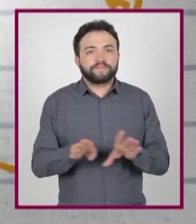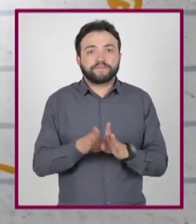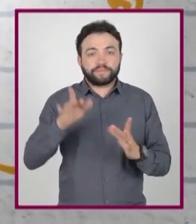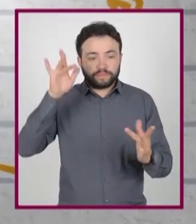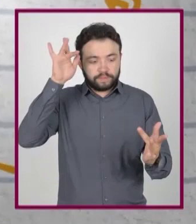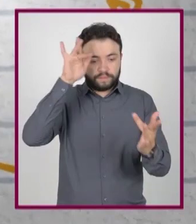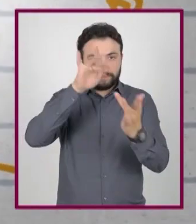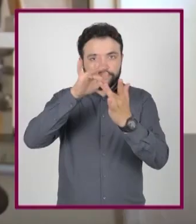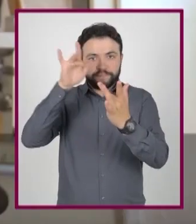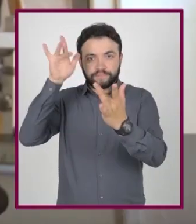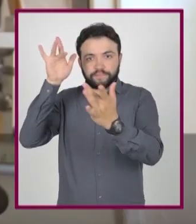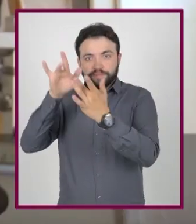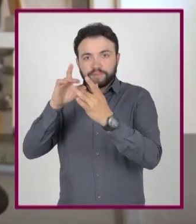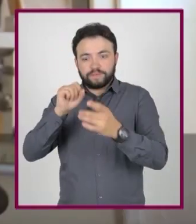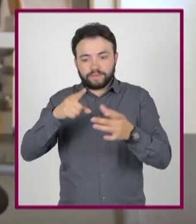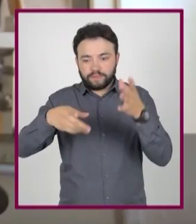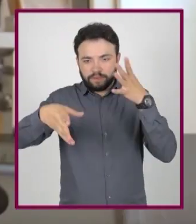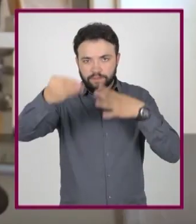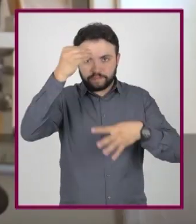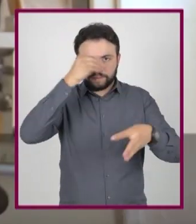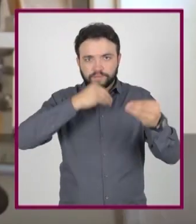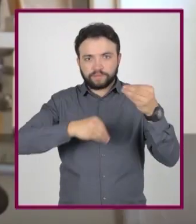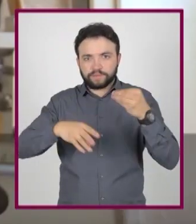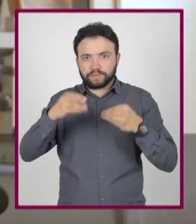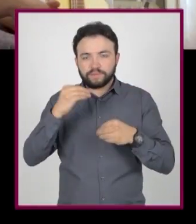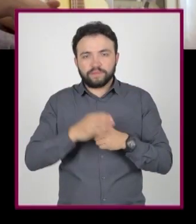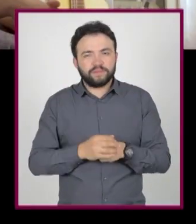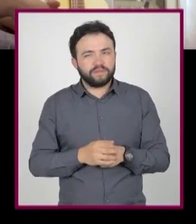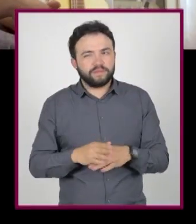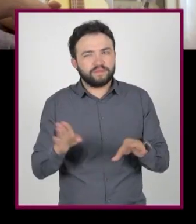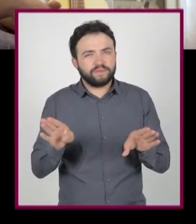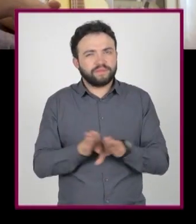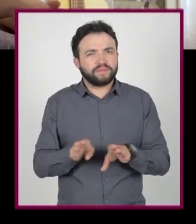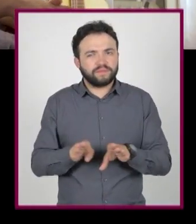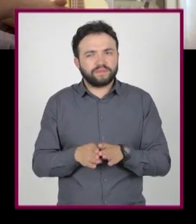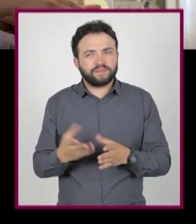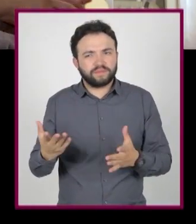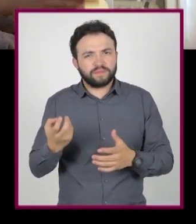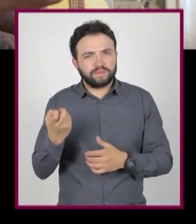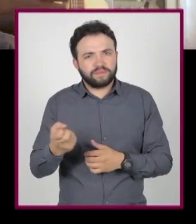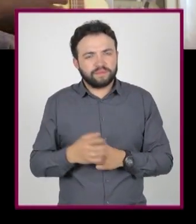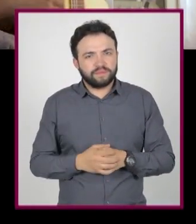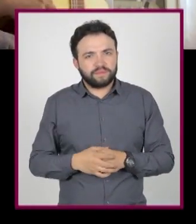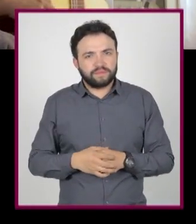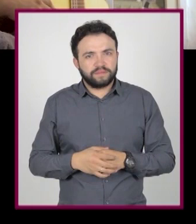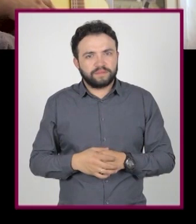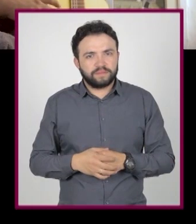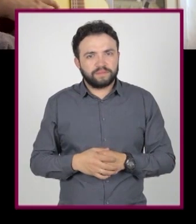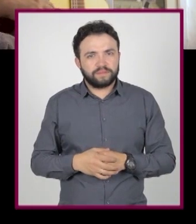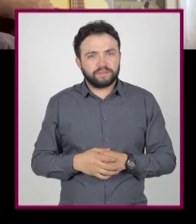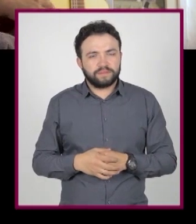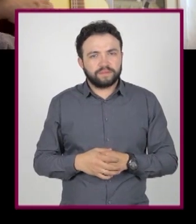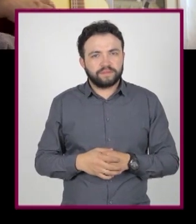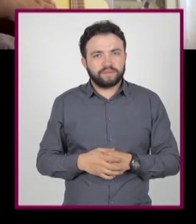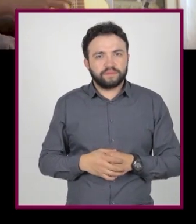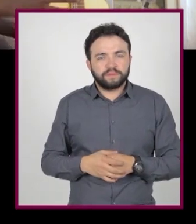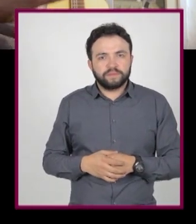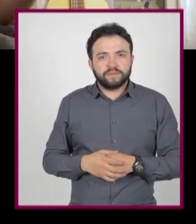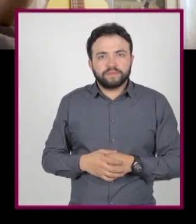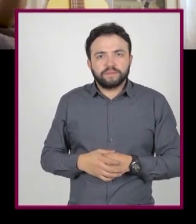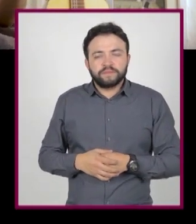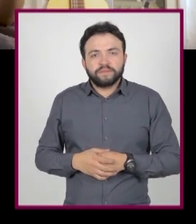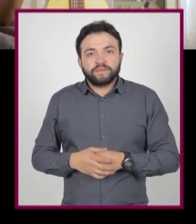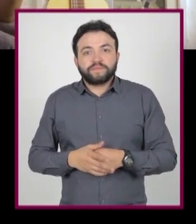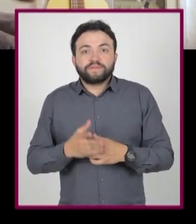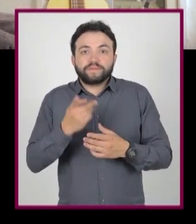Conectar lo que estás aprendiendo con lo que ya sabes. ¿Cómo funciona eso? Basémonos en esta premisa.